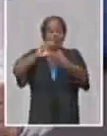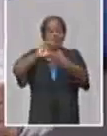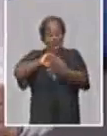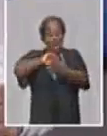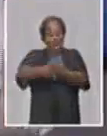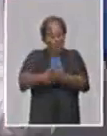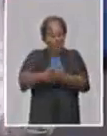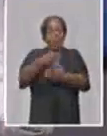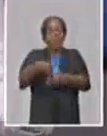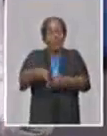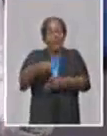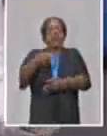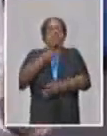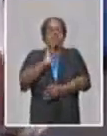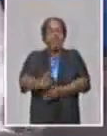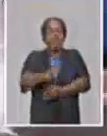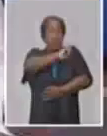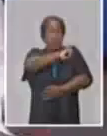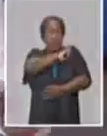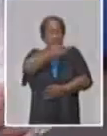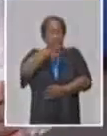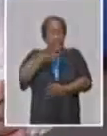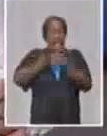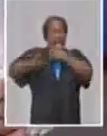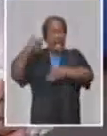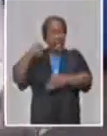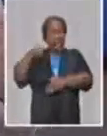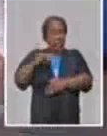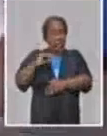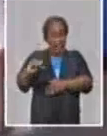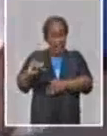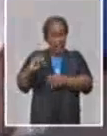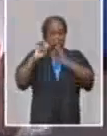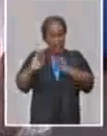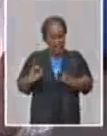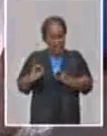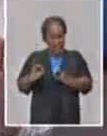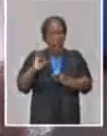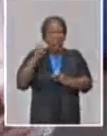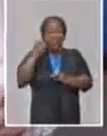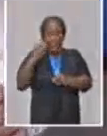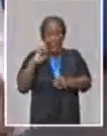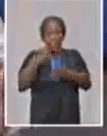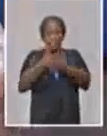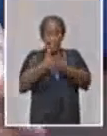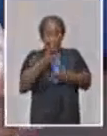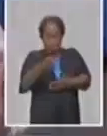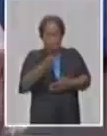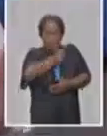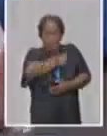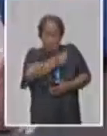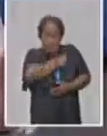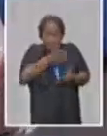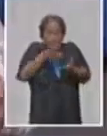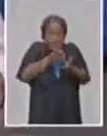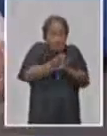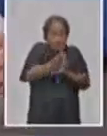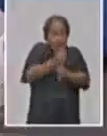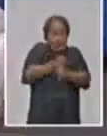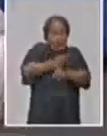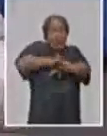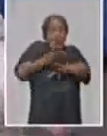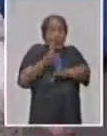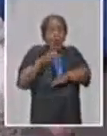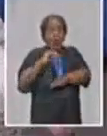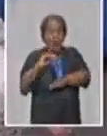cargo que el que estaban desempeñando antes que se jubilaran. Siempre que sea interés de la entidad. Esto no estaba, no era así. O sea,